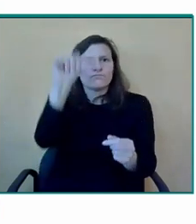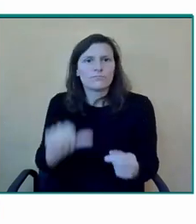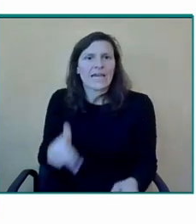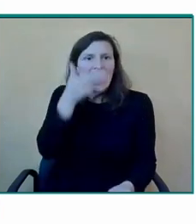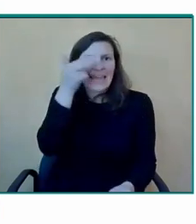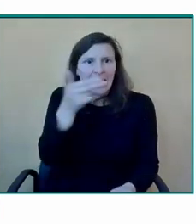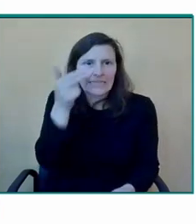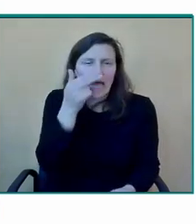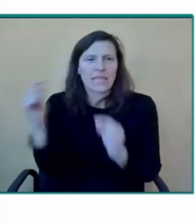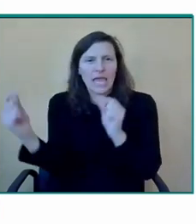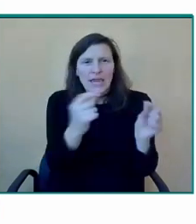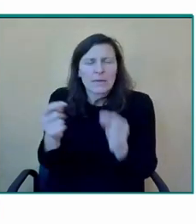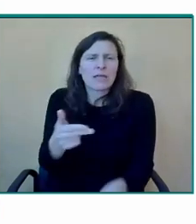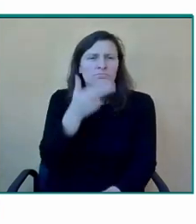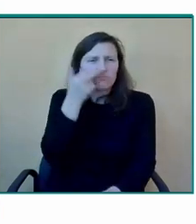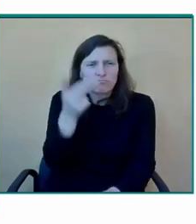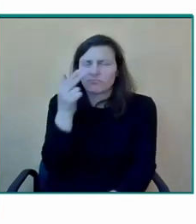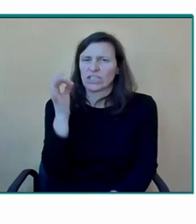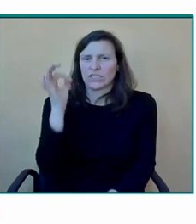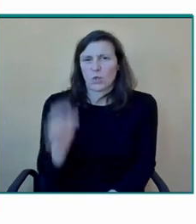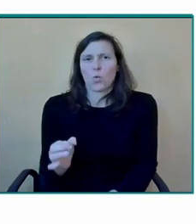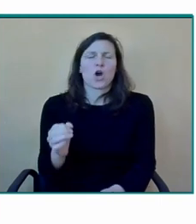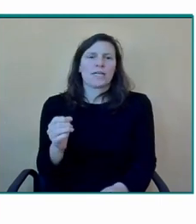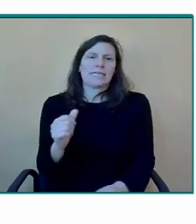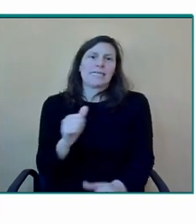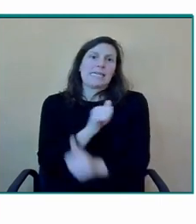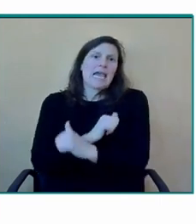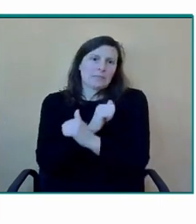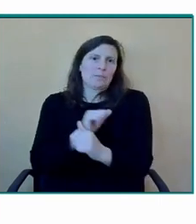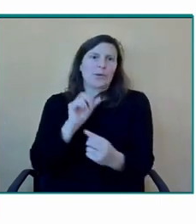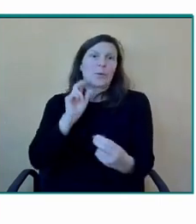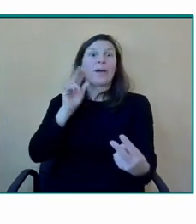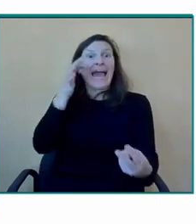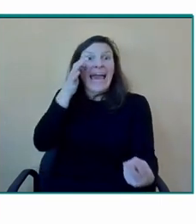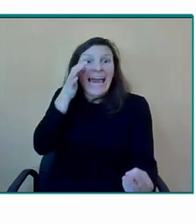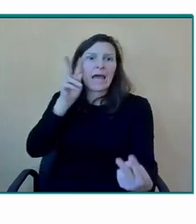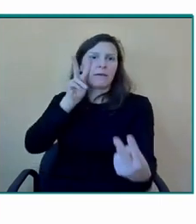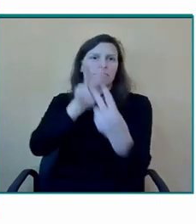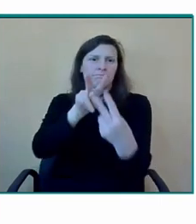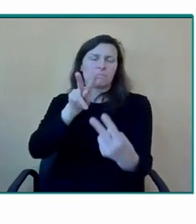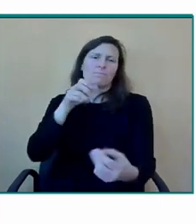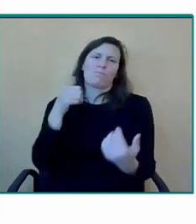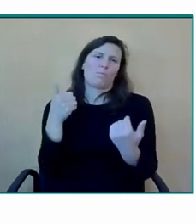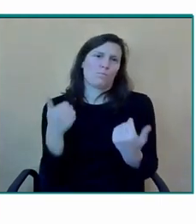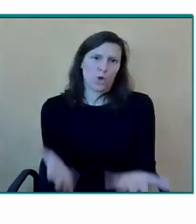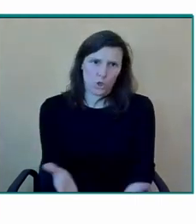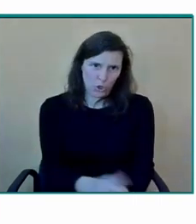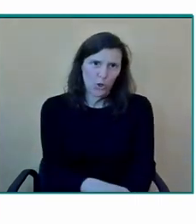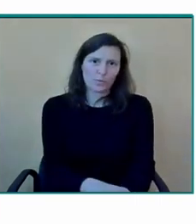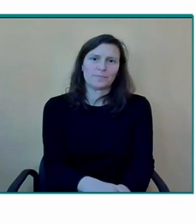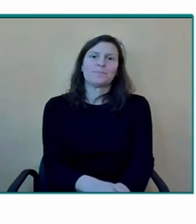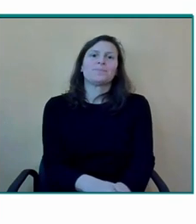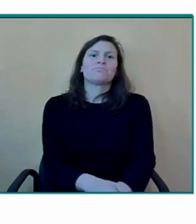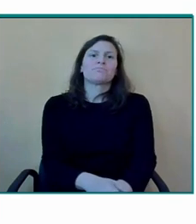confío que bueno, que podamos vernos muy pronto, como yo digo, en 3D, de carne y hueso pueda estar muy